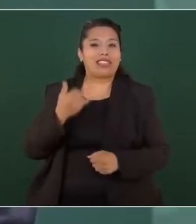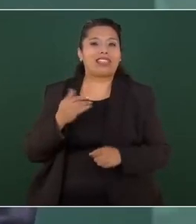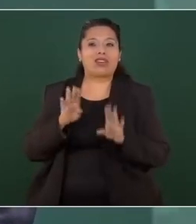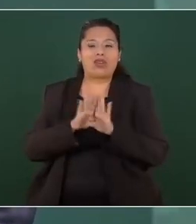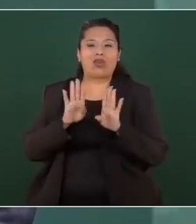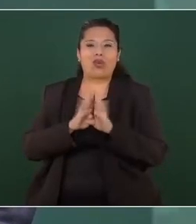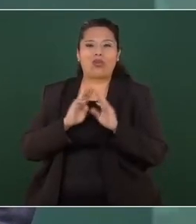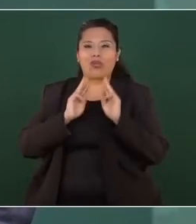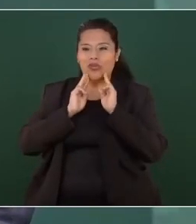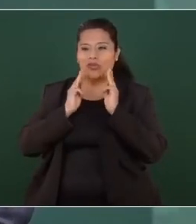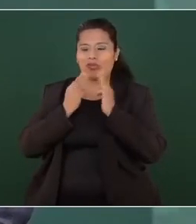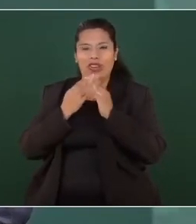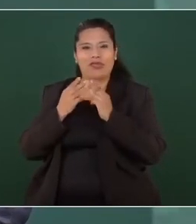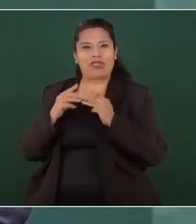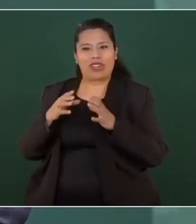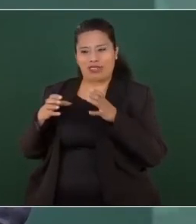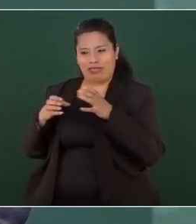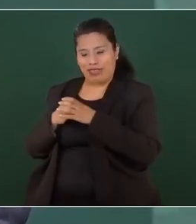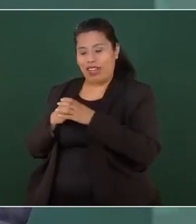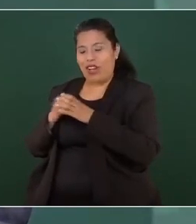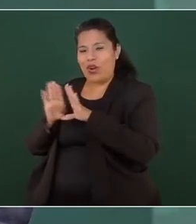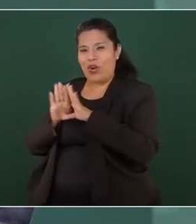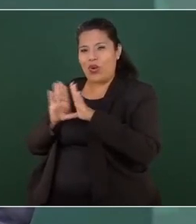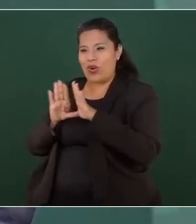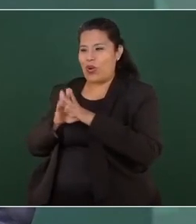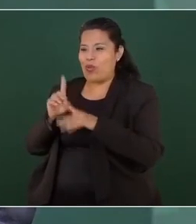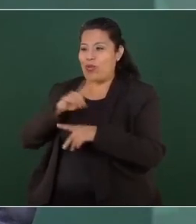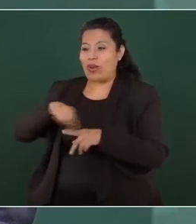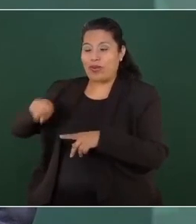bandas del crimen organizado.